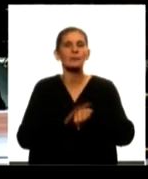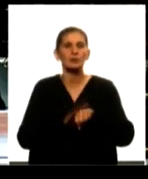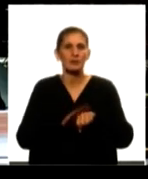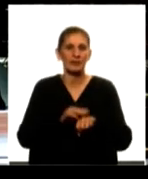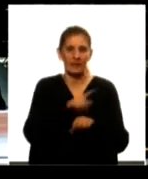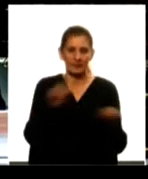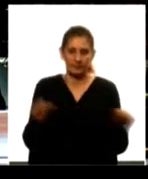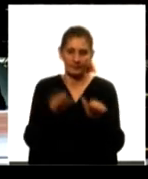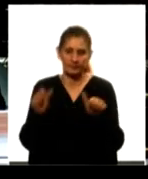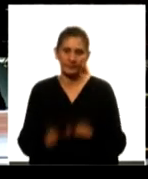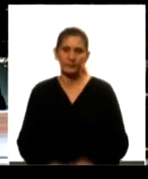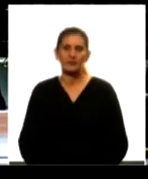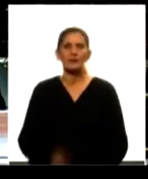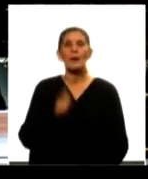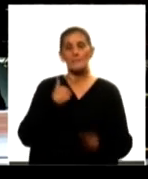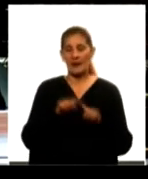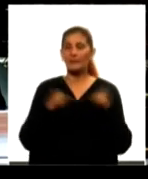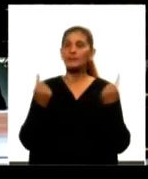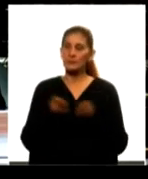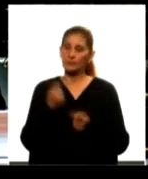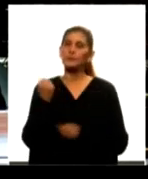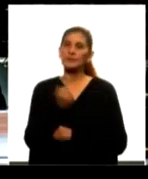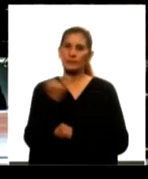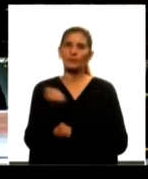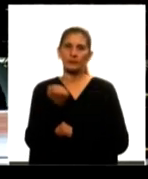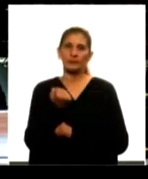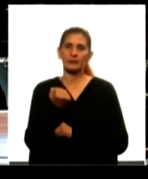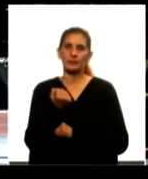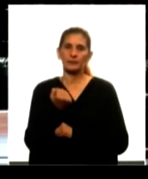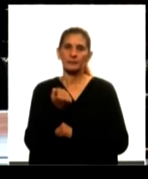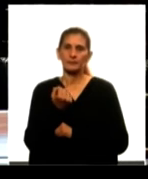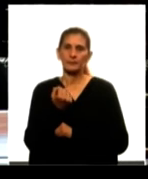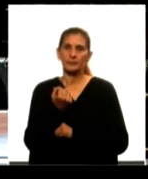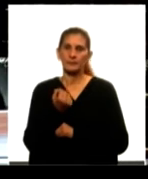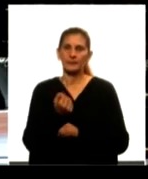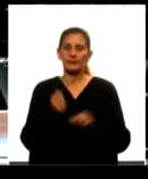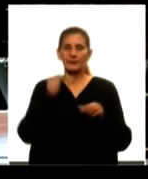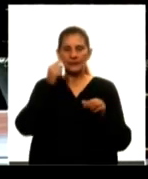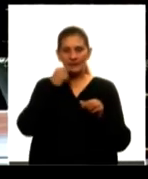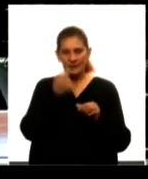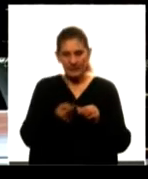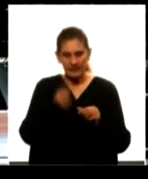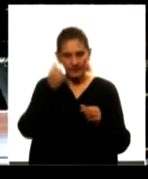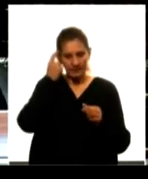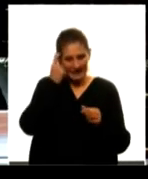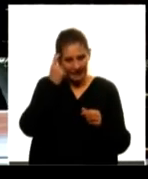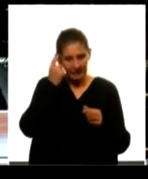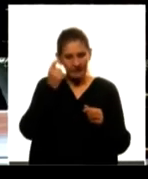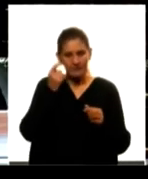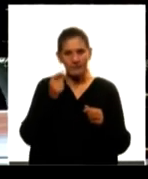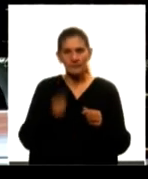su ejecución. Es para nosotros muy importante remarcar que